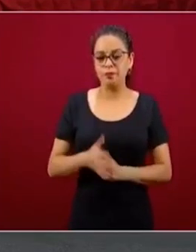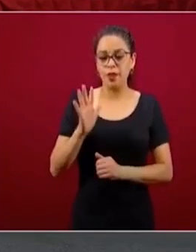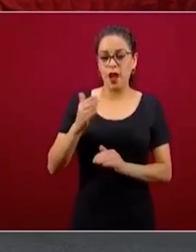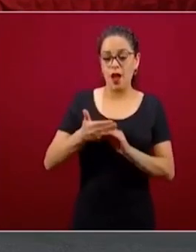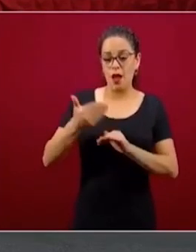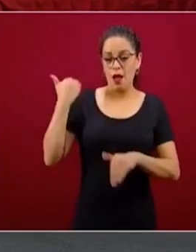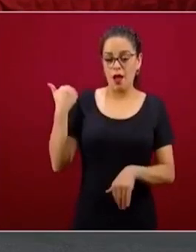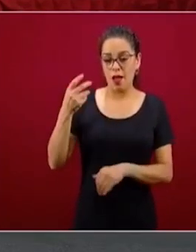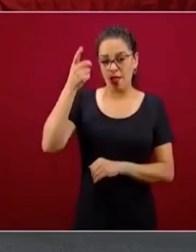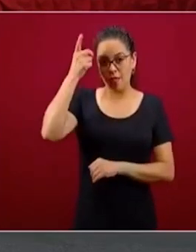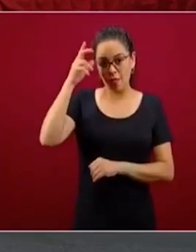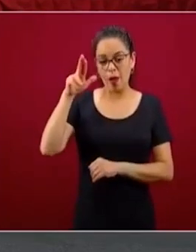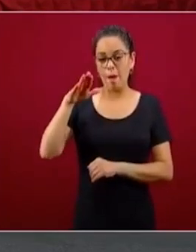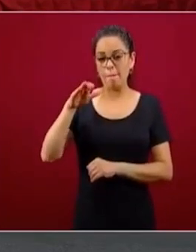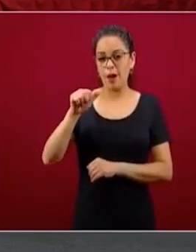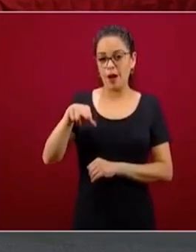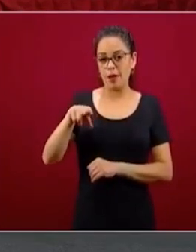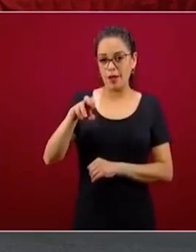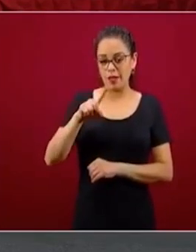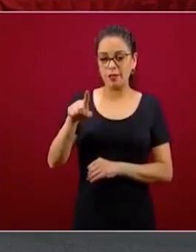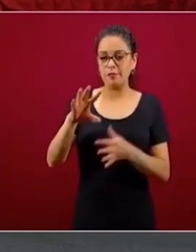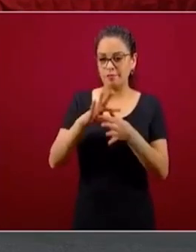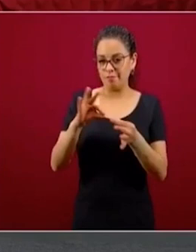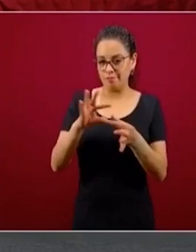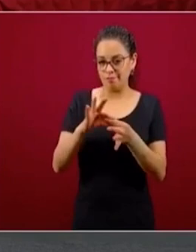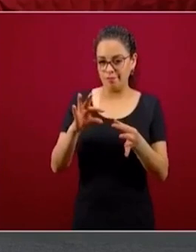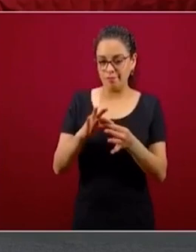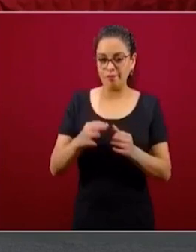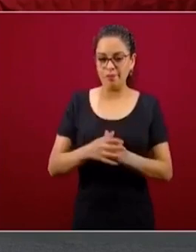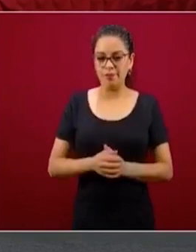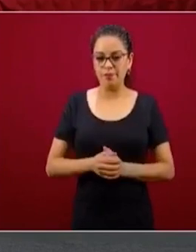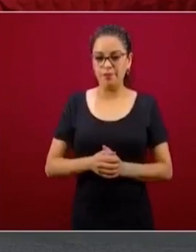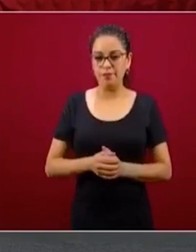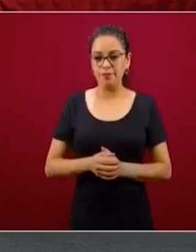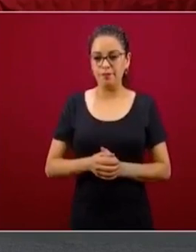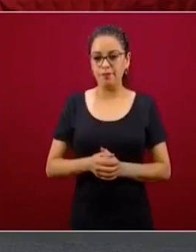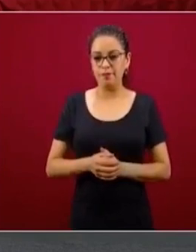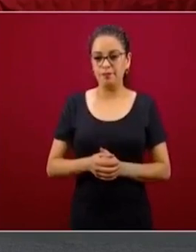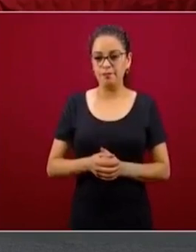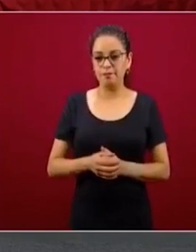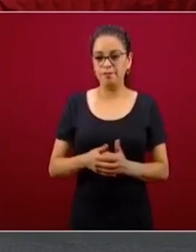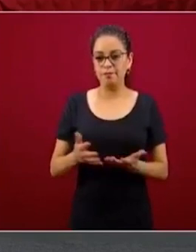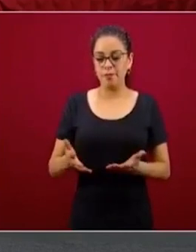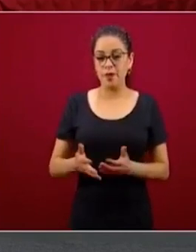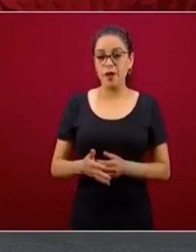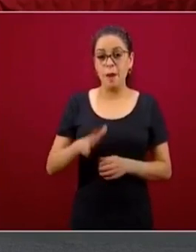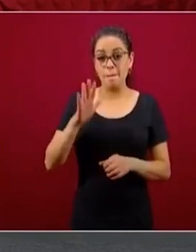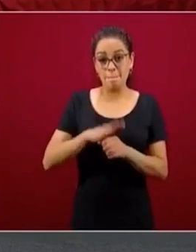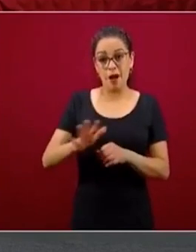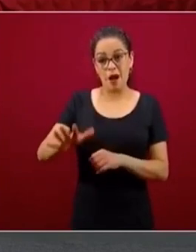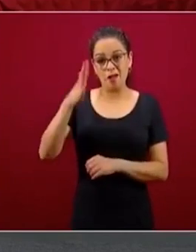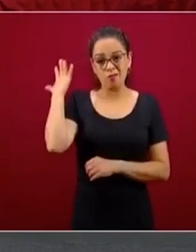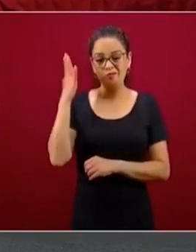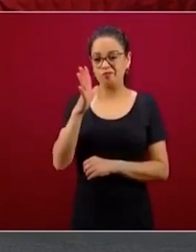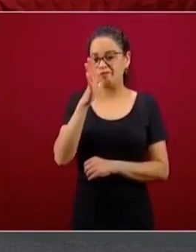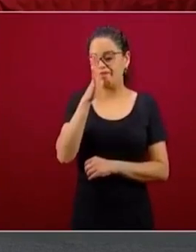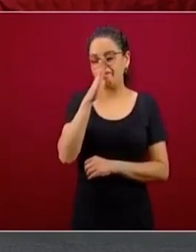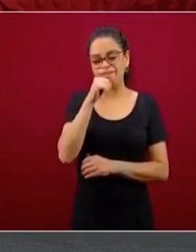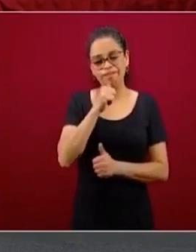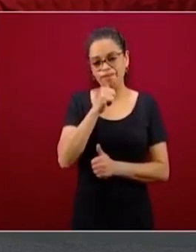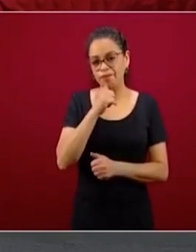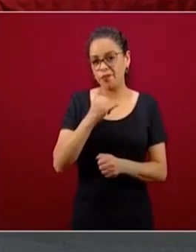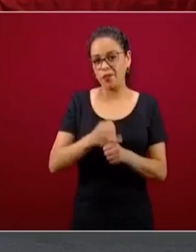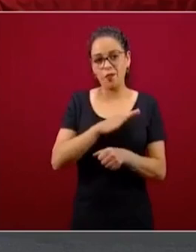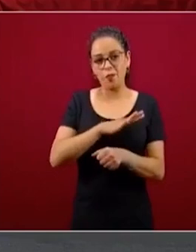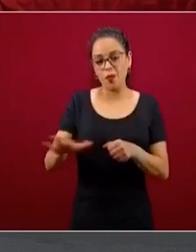Márquez, no es posible, sin embargo, ir más rápido porque tenemos que respetar las medidas